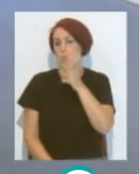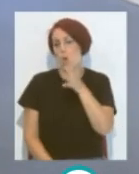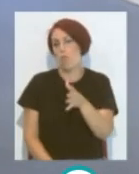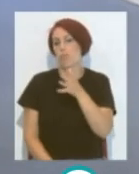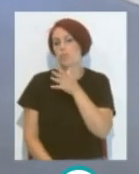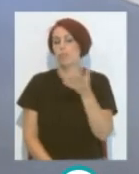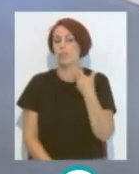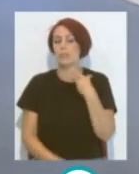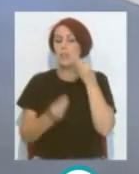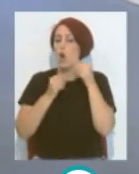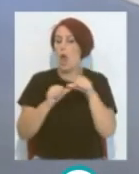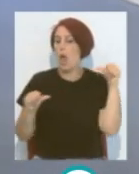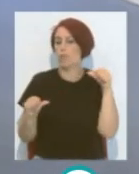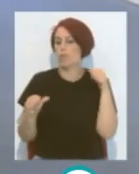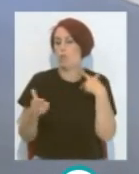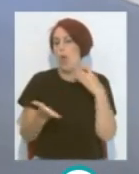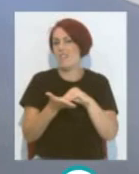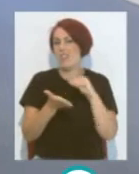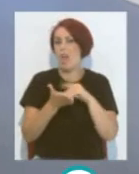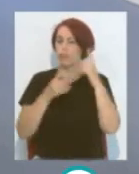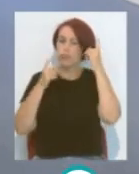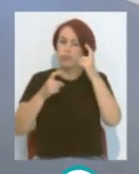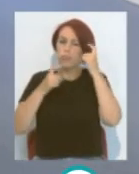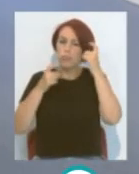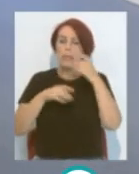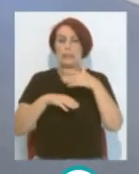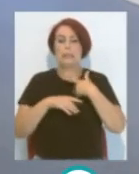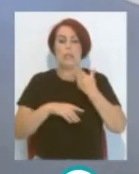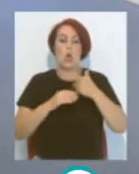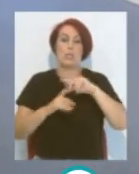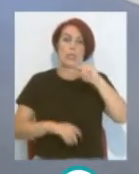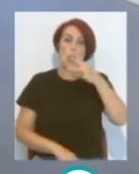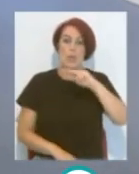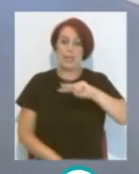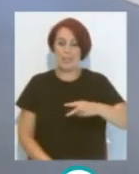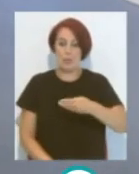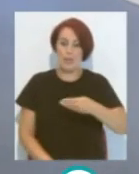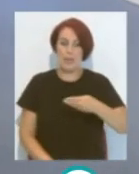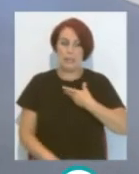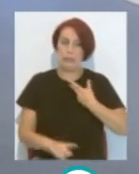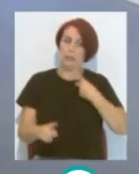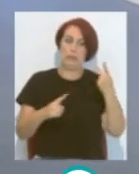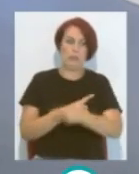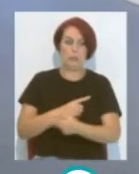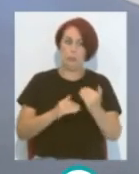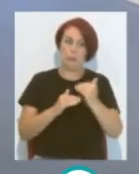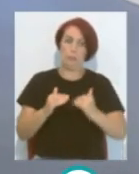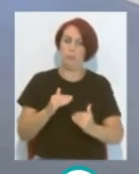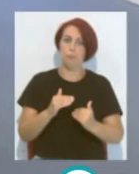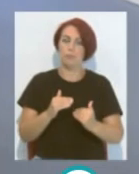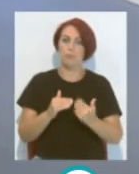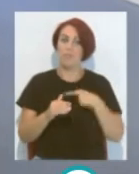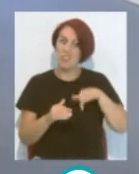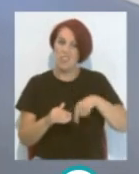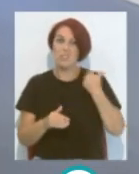muchos momentos de la historia Se ha estado luchando por no descender de segunda a segunda vez Y bueno, en segunda vez se tuvieron muchísimos años también